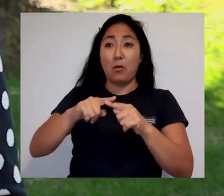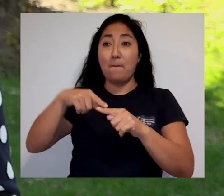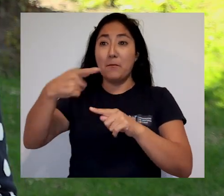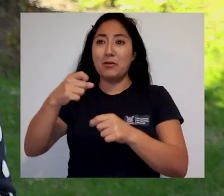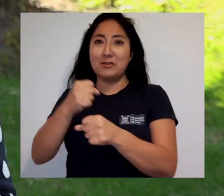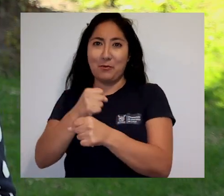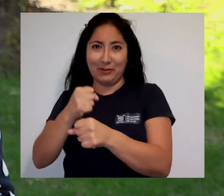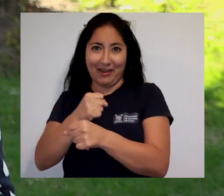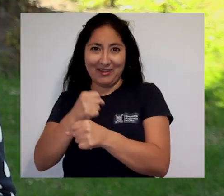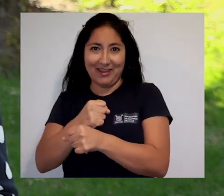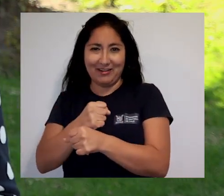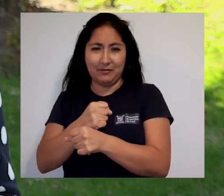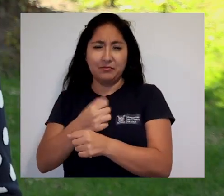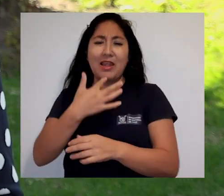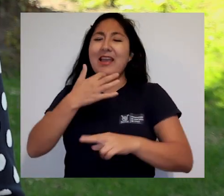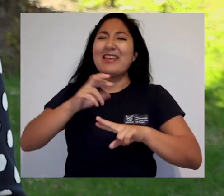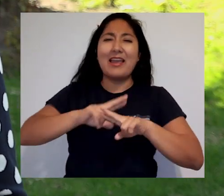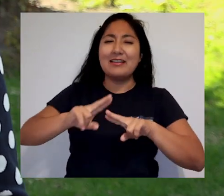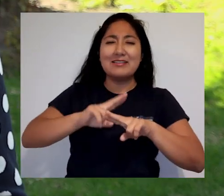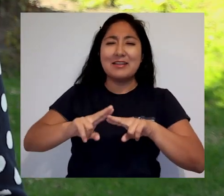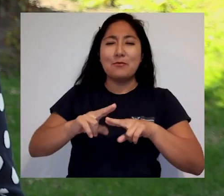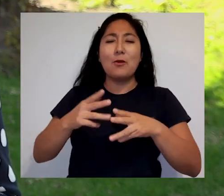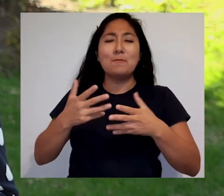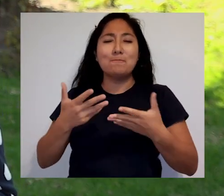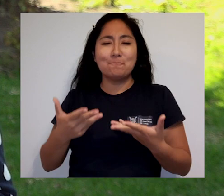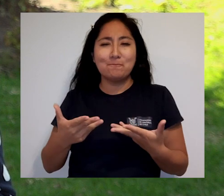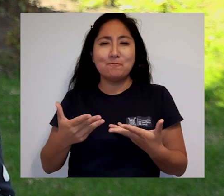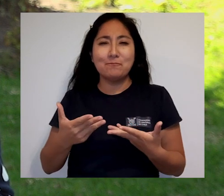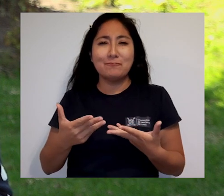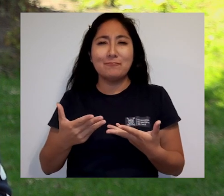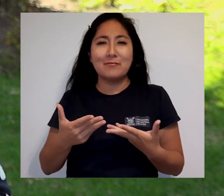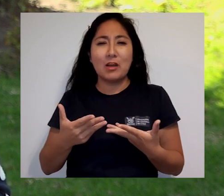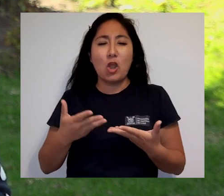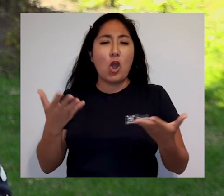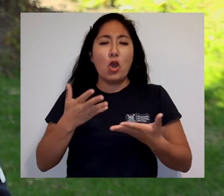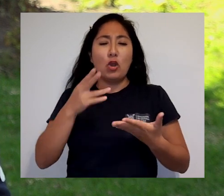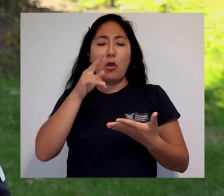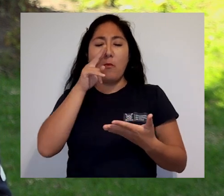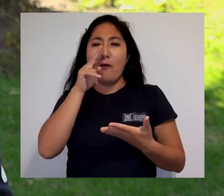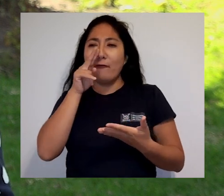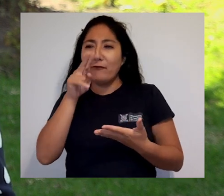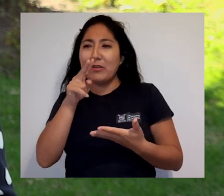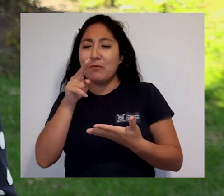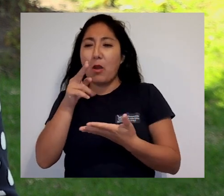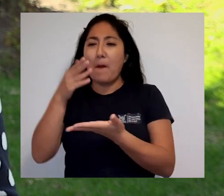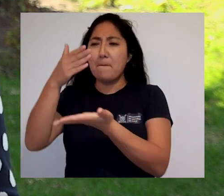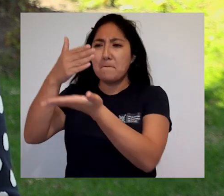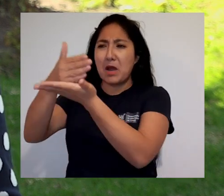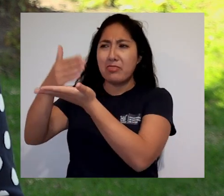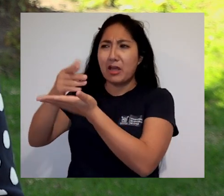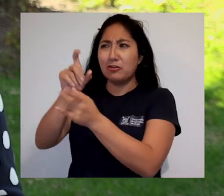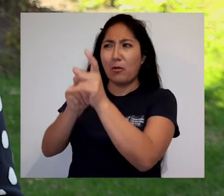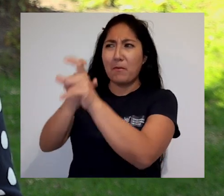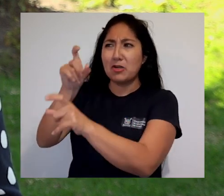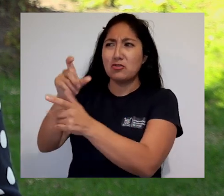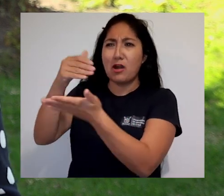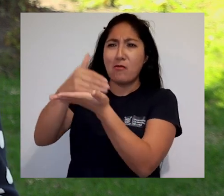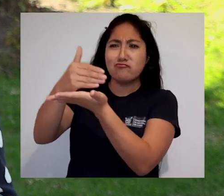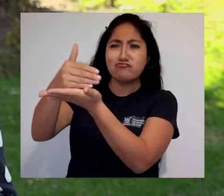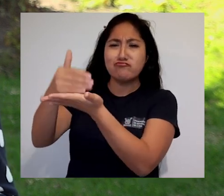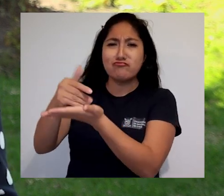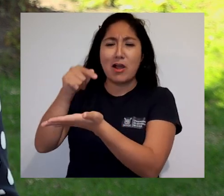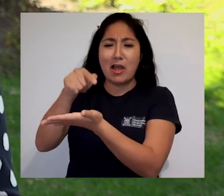y que lo que hicimos fue ver cómo los mandatos asociados al género de las personas